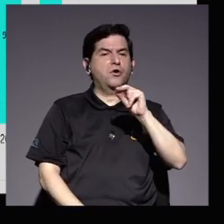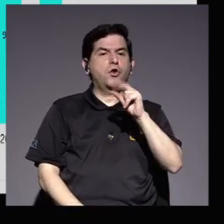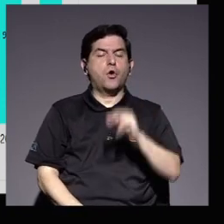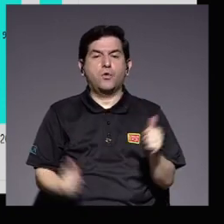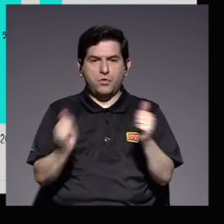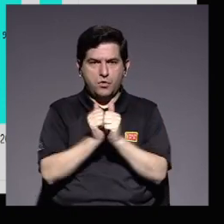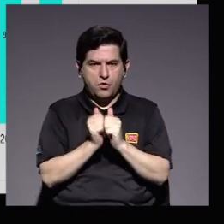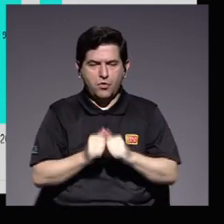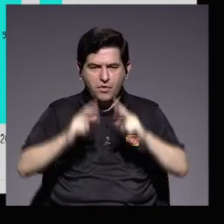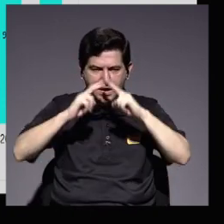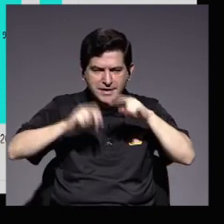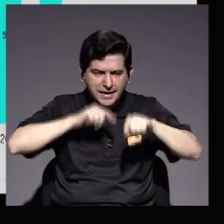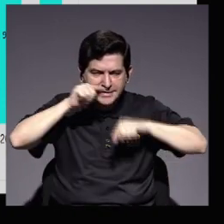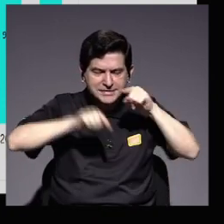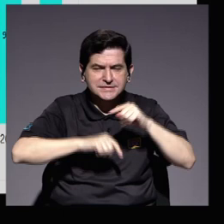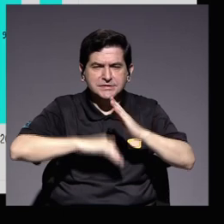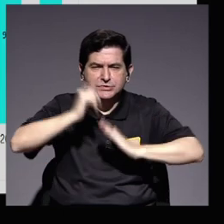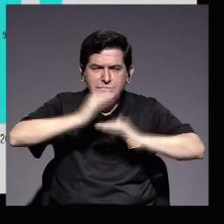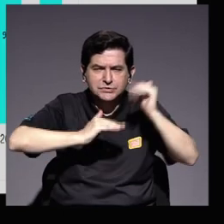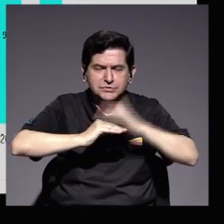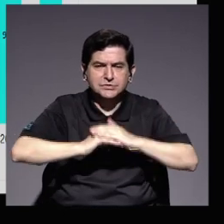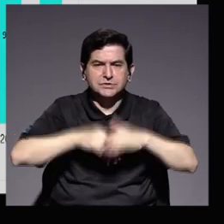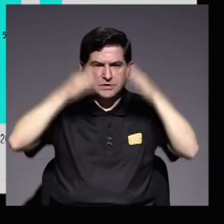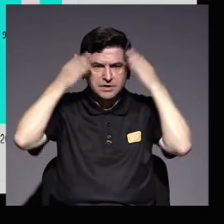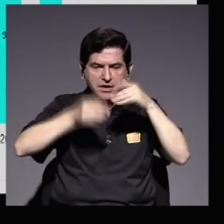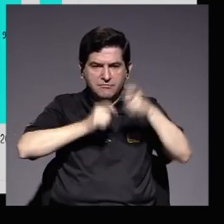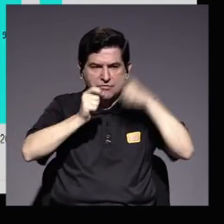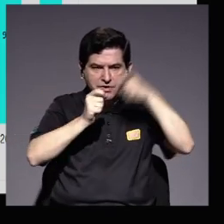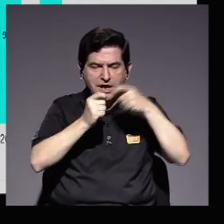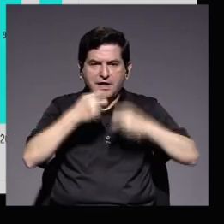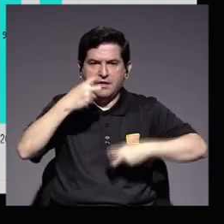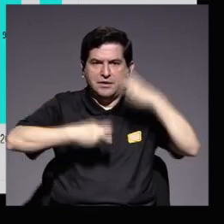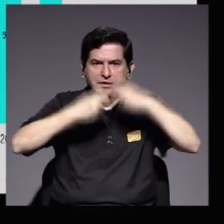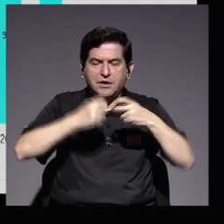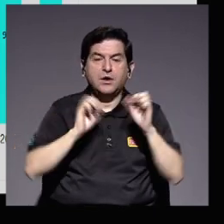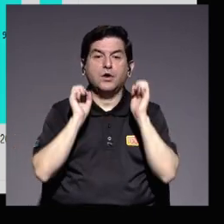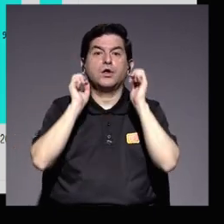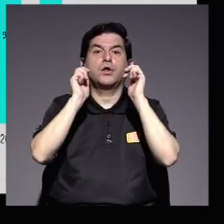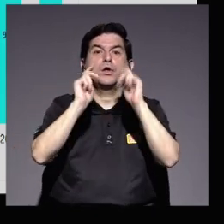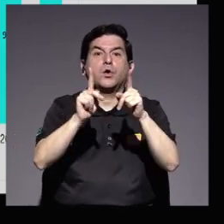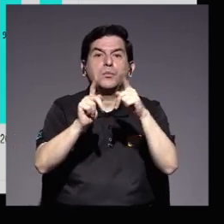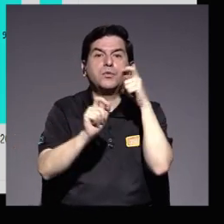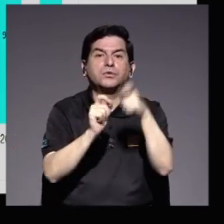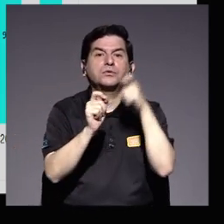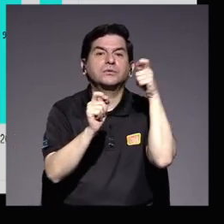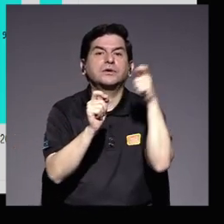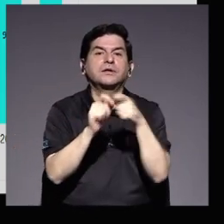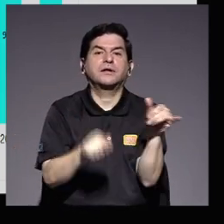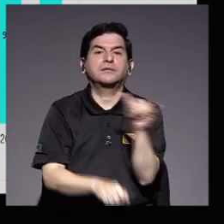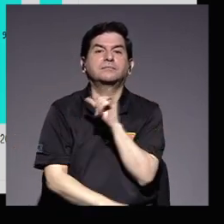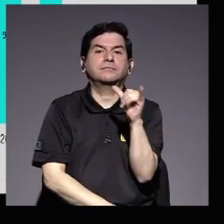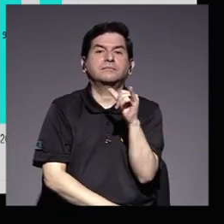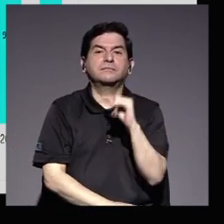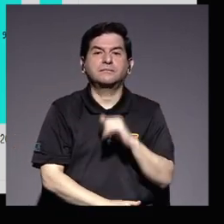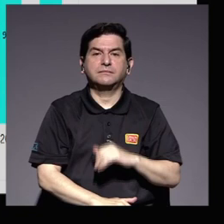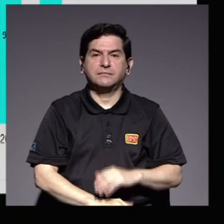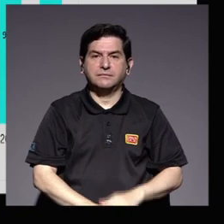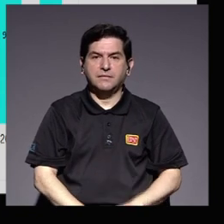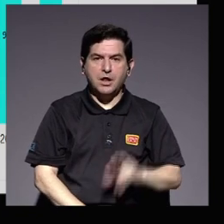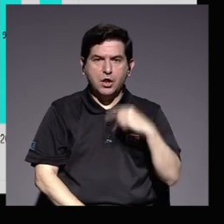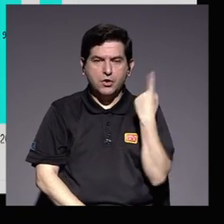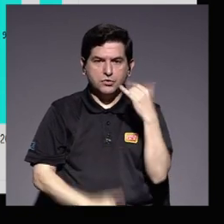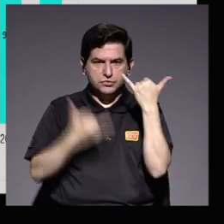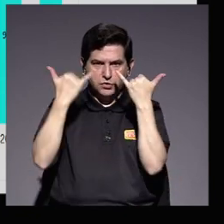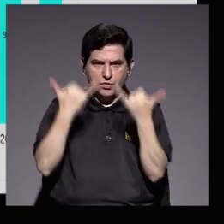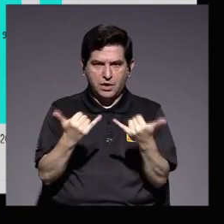crítica, constructiva y enfocada en problemas específicos y en oportunidades precisas. No sólo